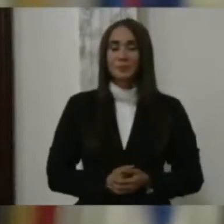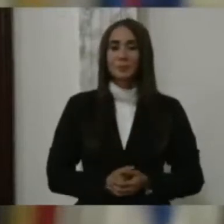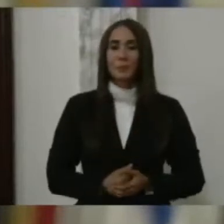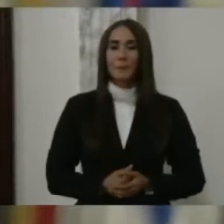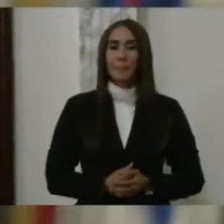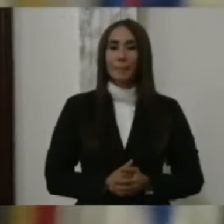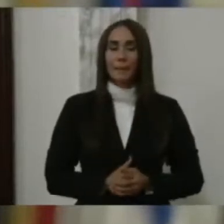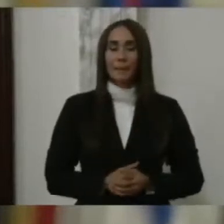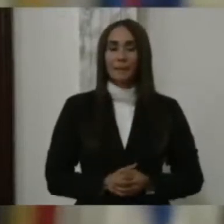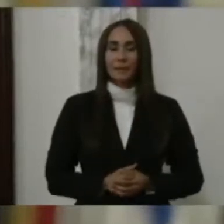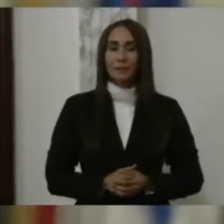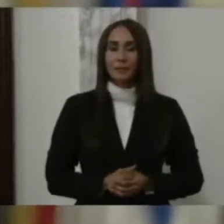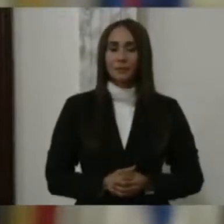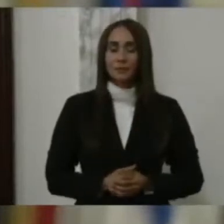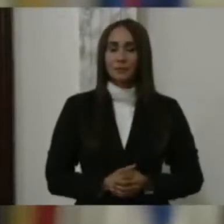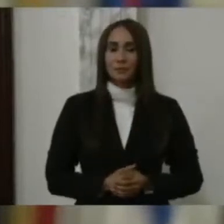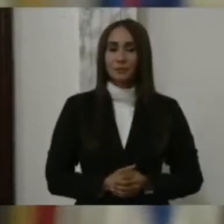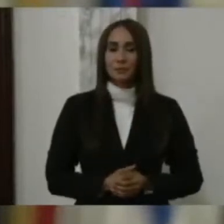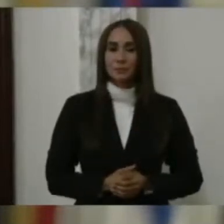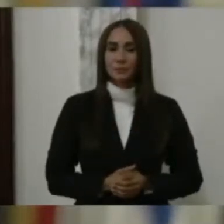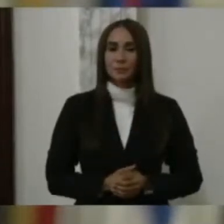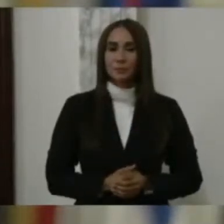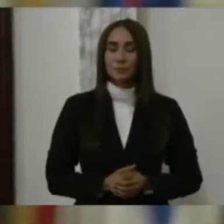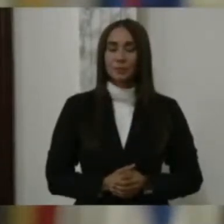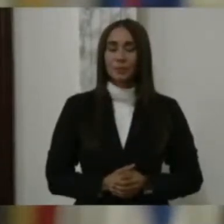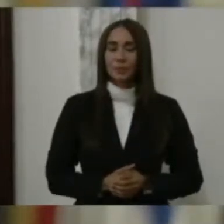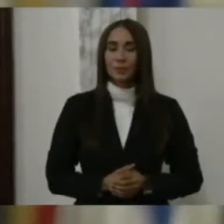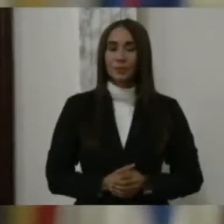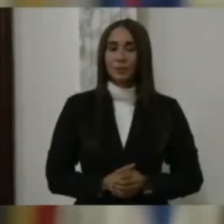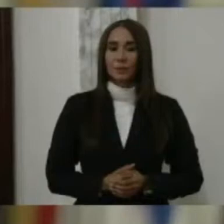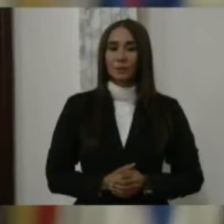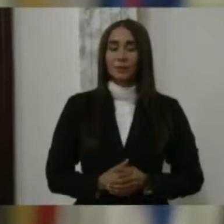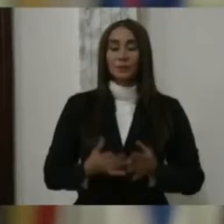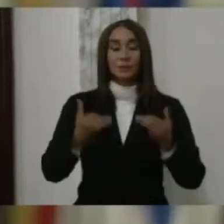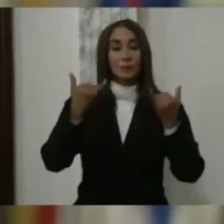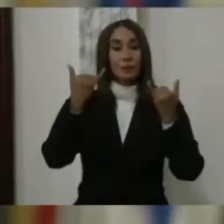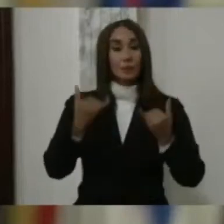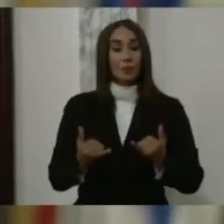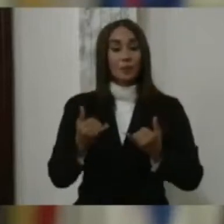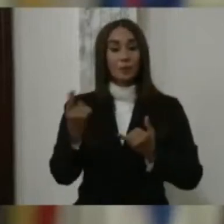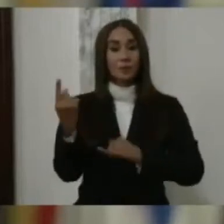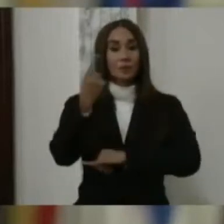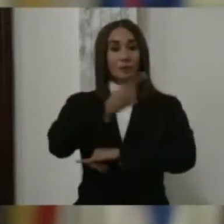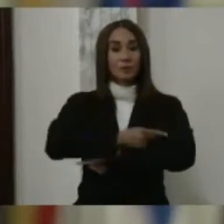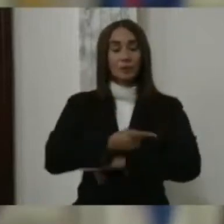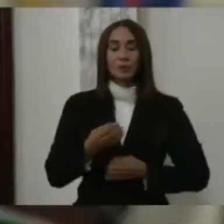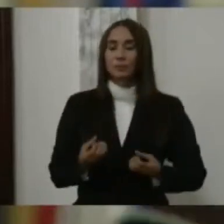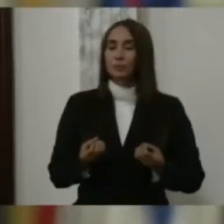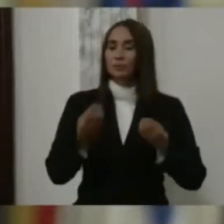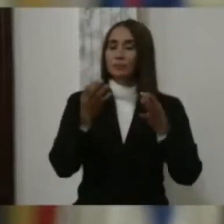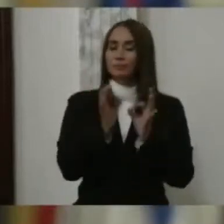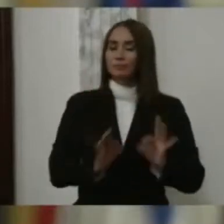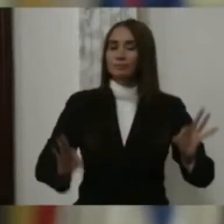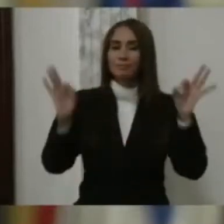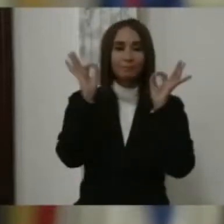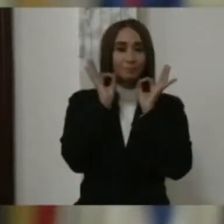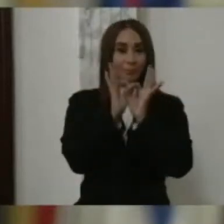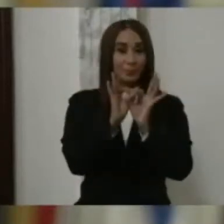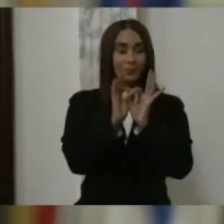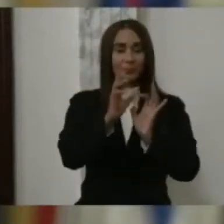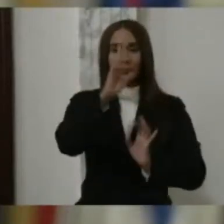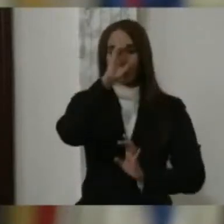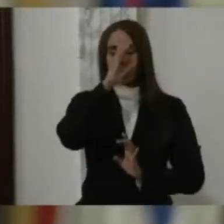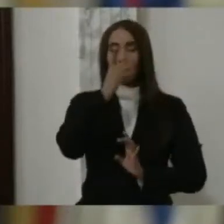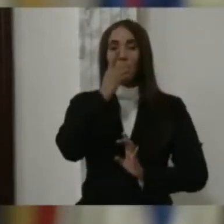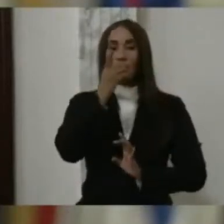primeros siete años del proyecto, divididos en una de 5 millones durante el primer cuatrienio de la fase